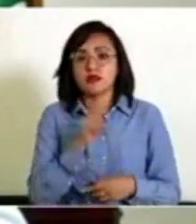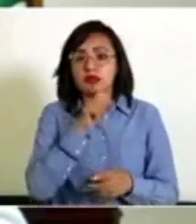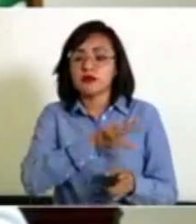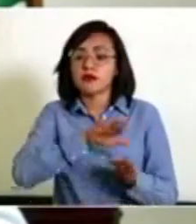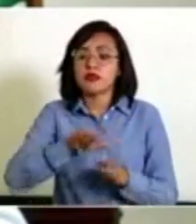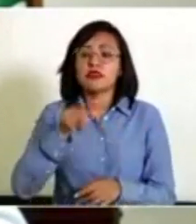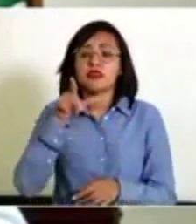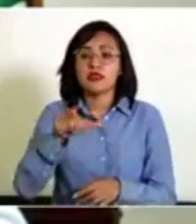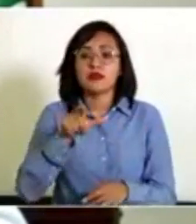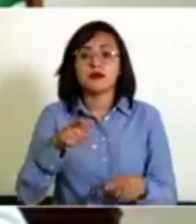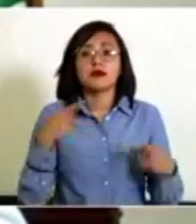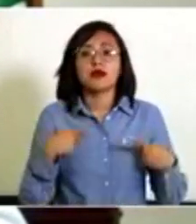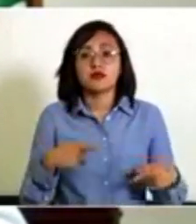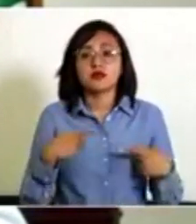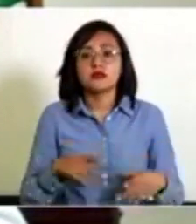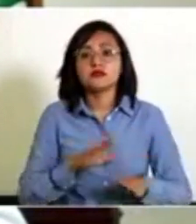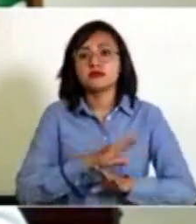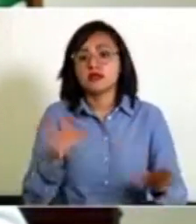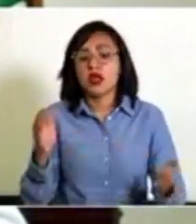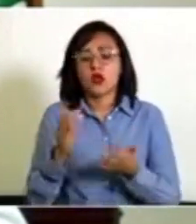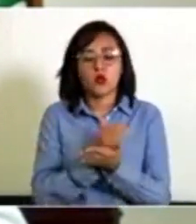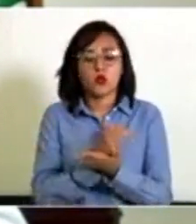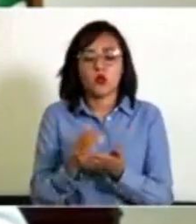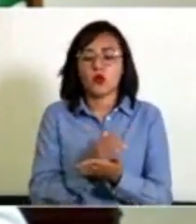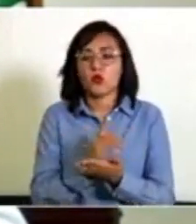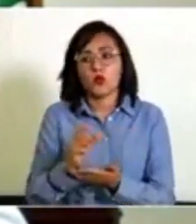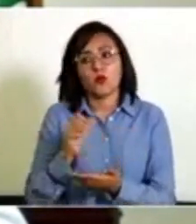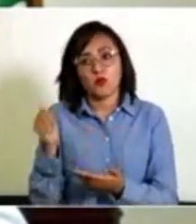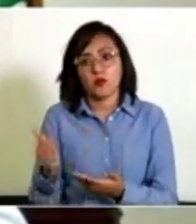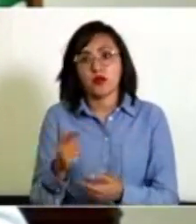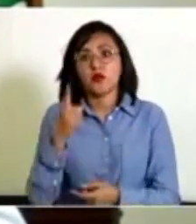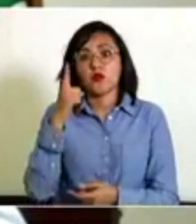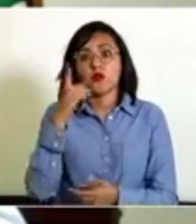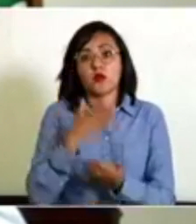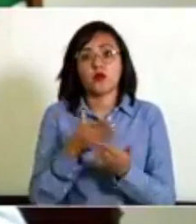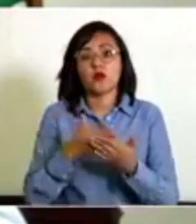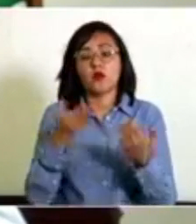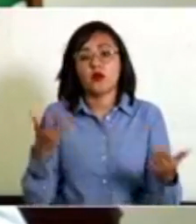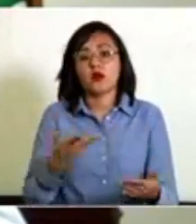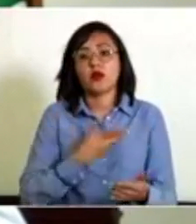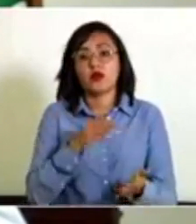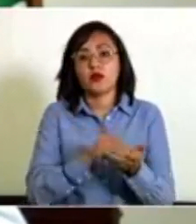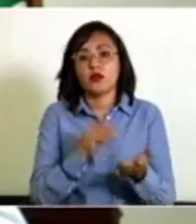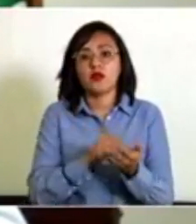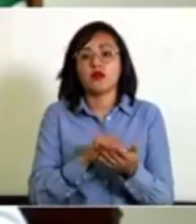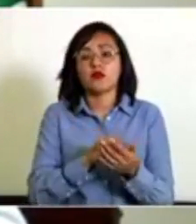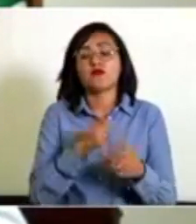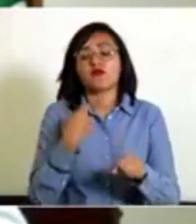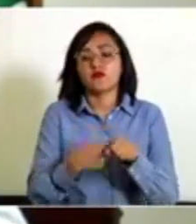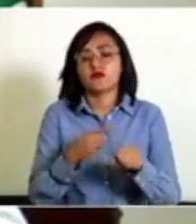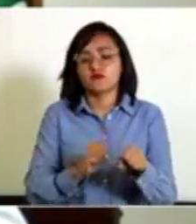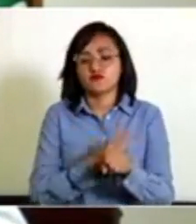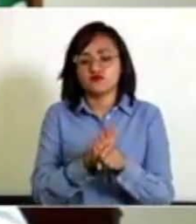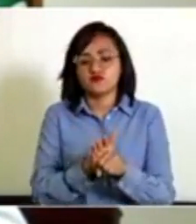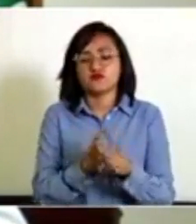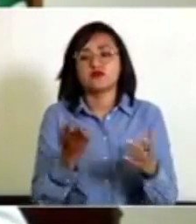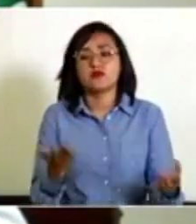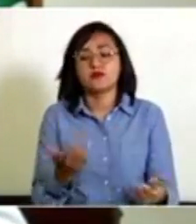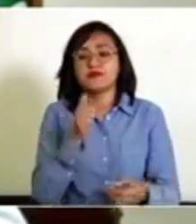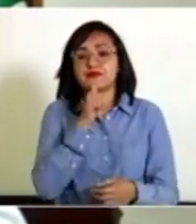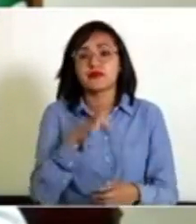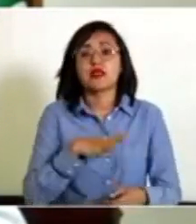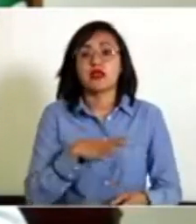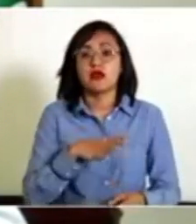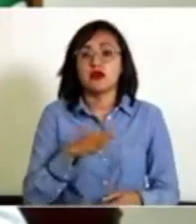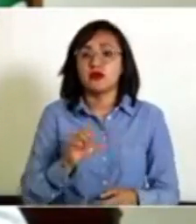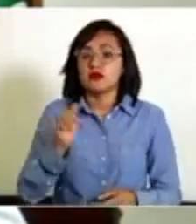ya han sido dado de alta y uno actualmente permanece activo de COVID. Existen